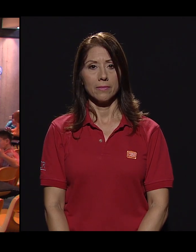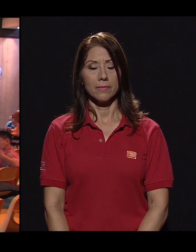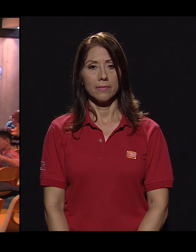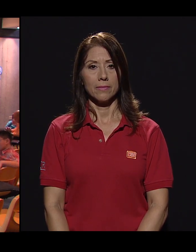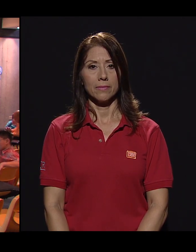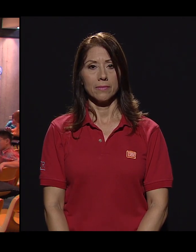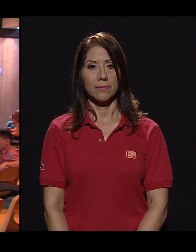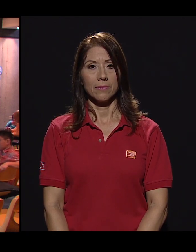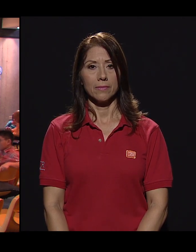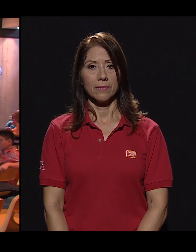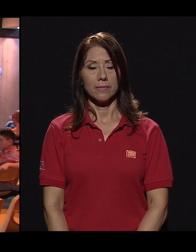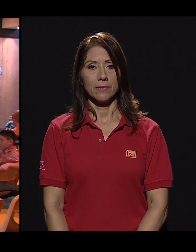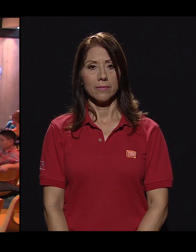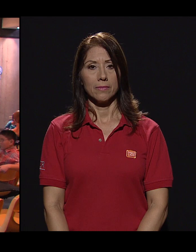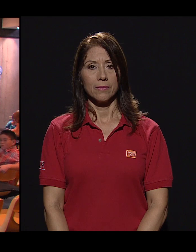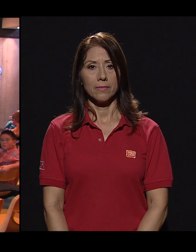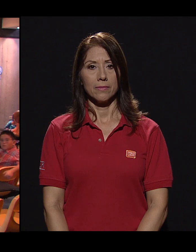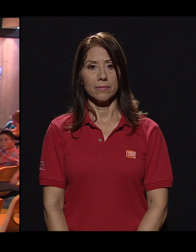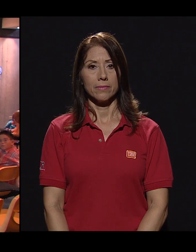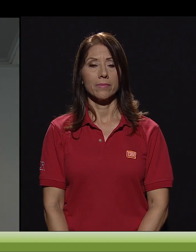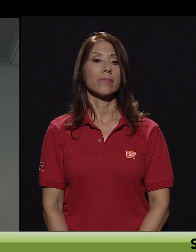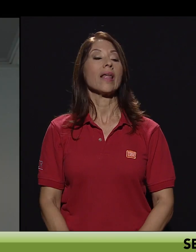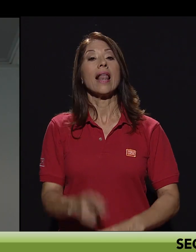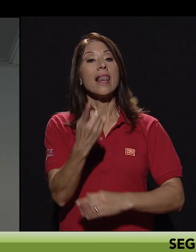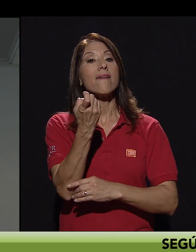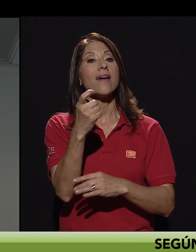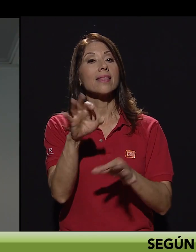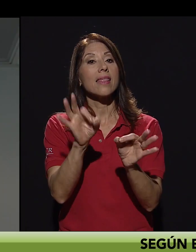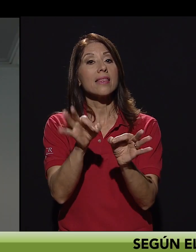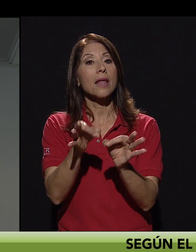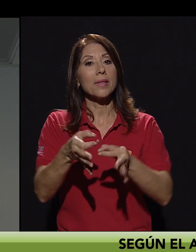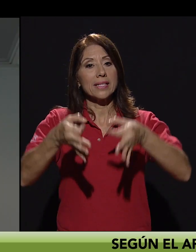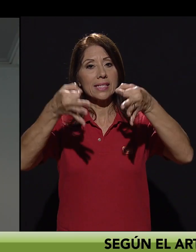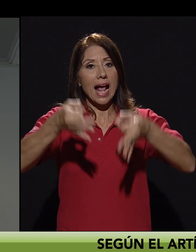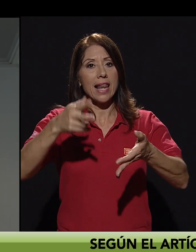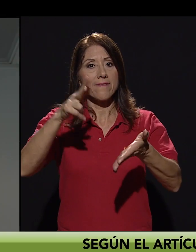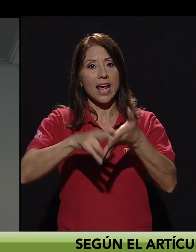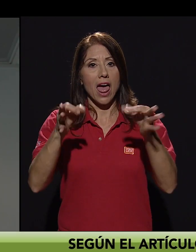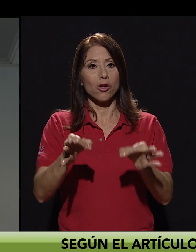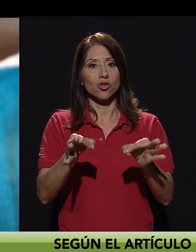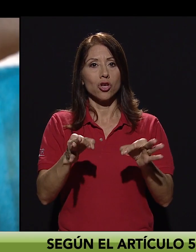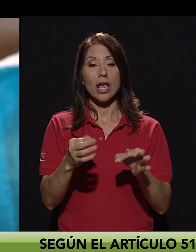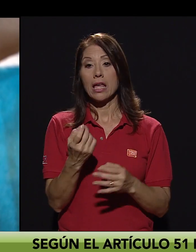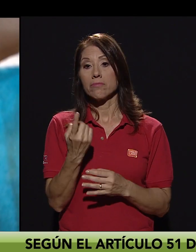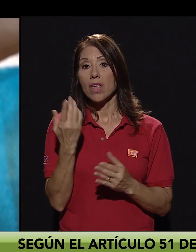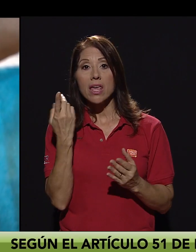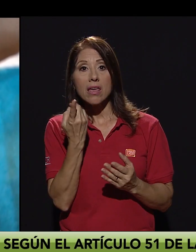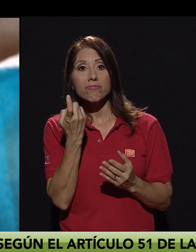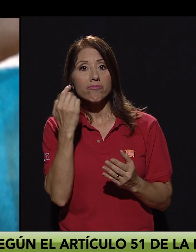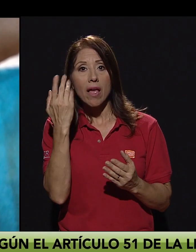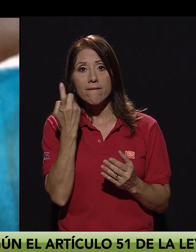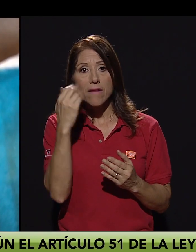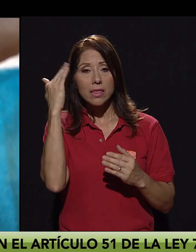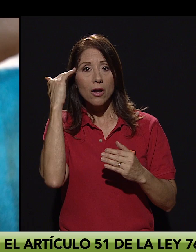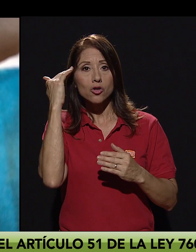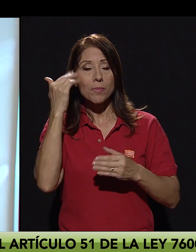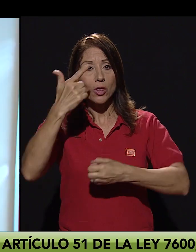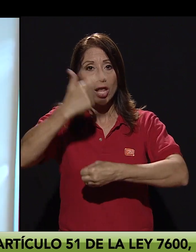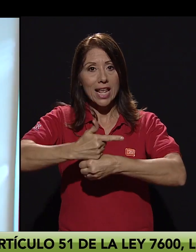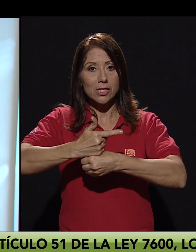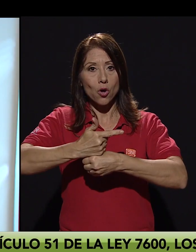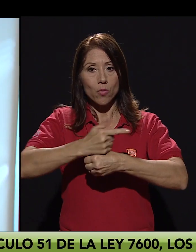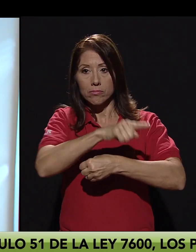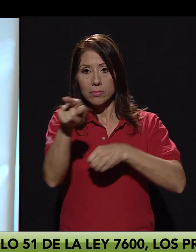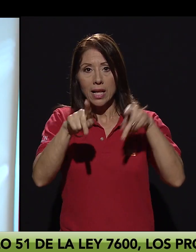en sectores de la salud, como en los hospitales. La falta de intérpretes calificados y el desconocimiento de lesco por parte de la comunidad